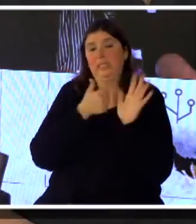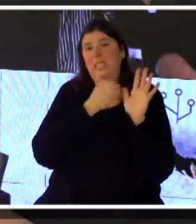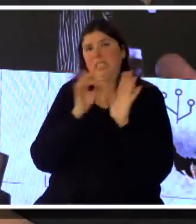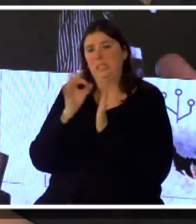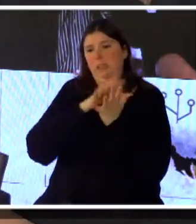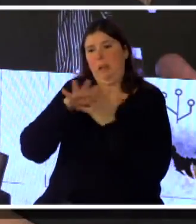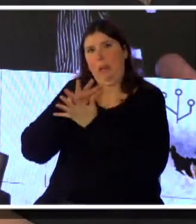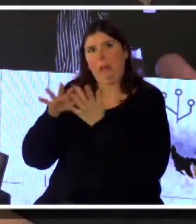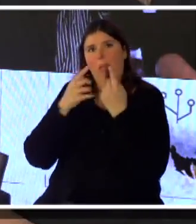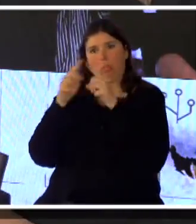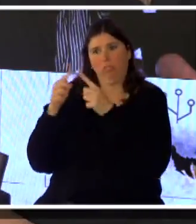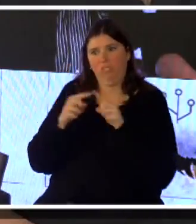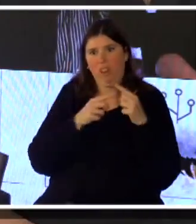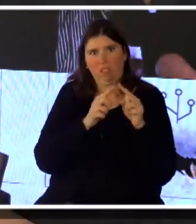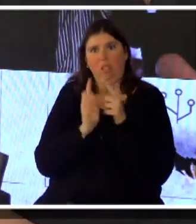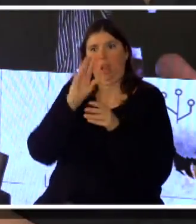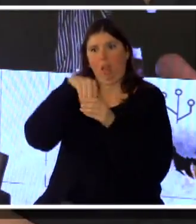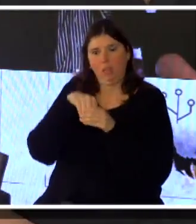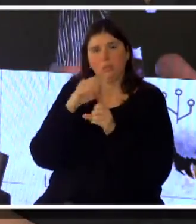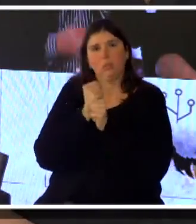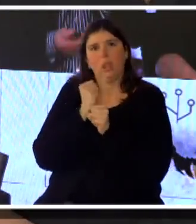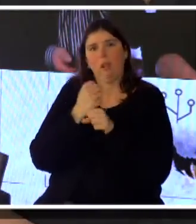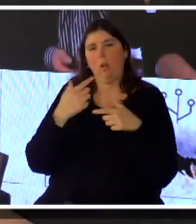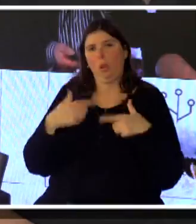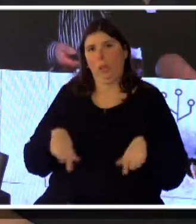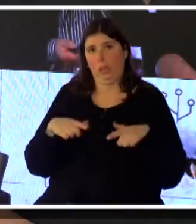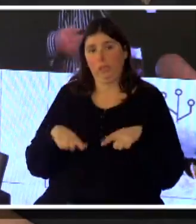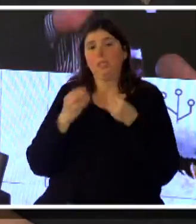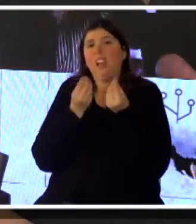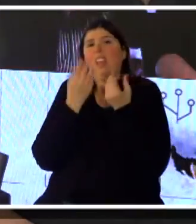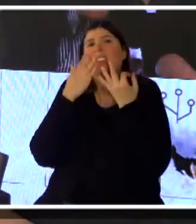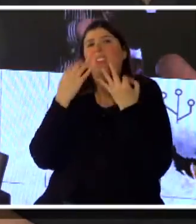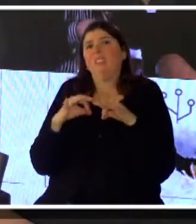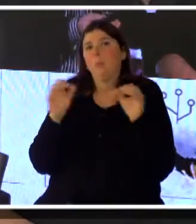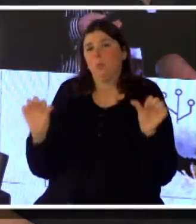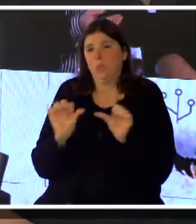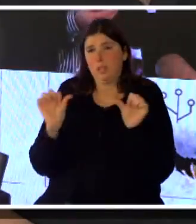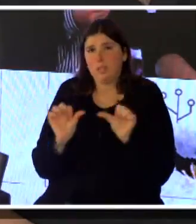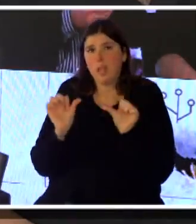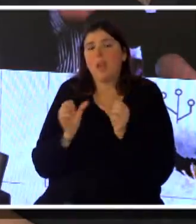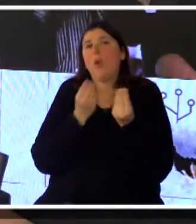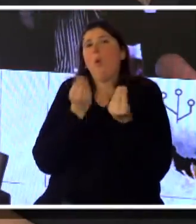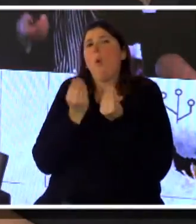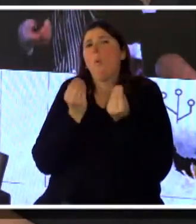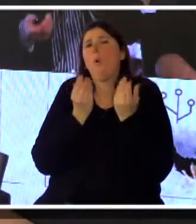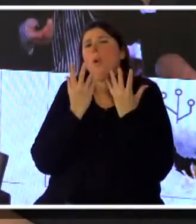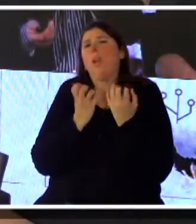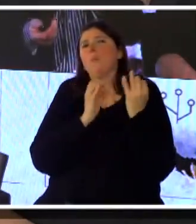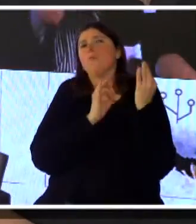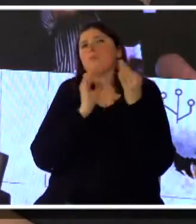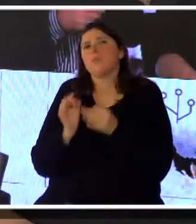diferentes dentro del trabajo de la intendencia, qué tenemos que hacer, dónde queremos llegar y cómo vamos a medir